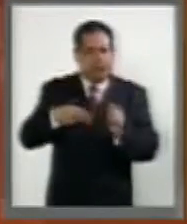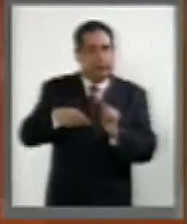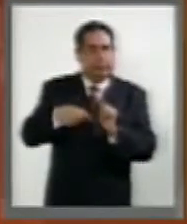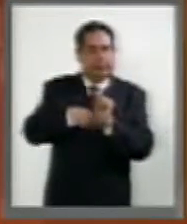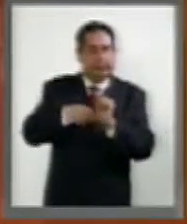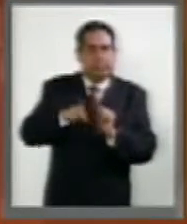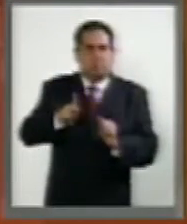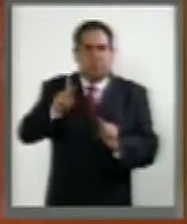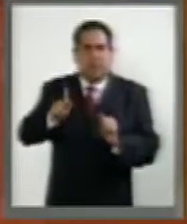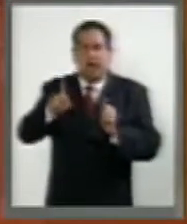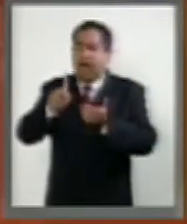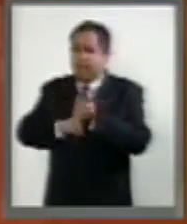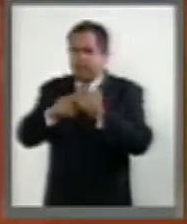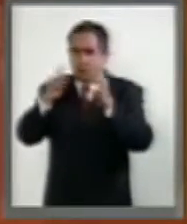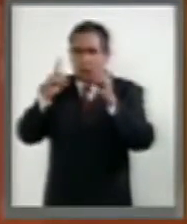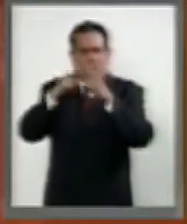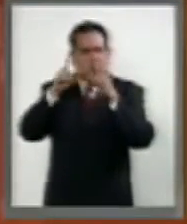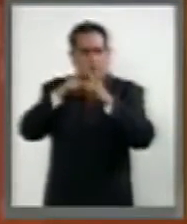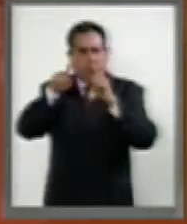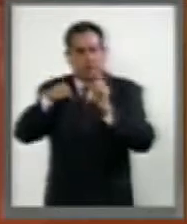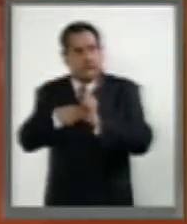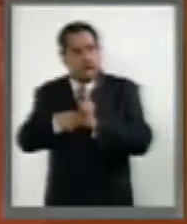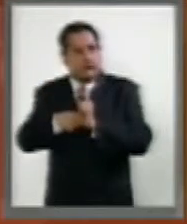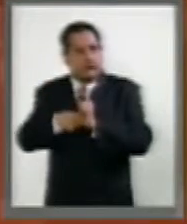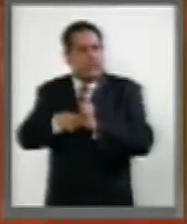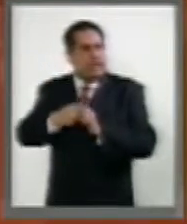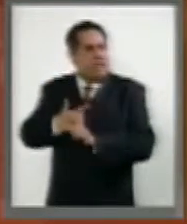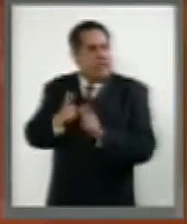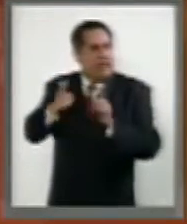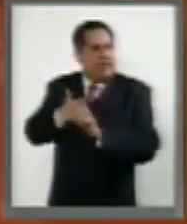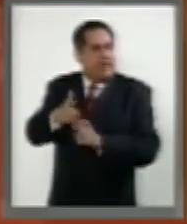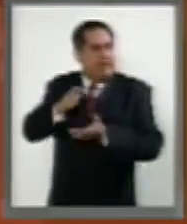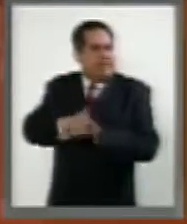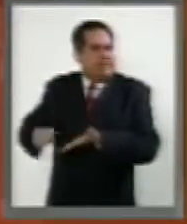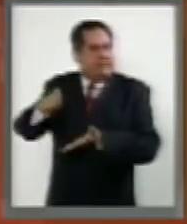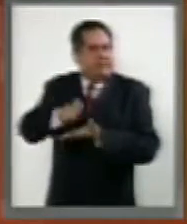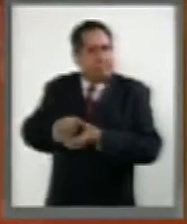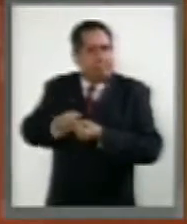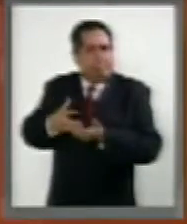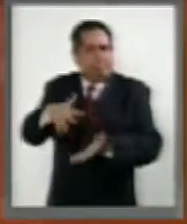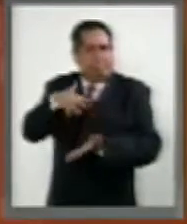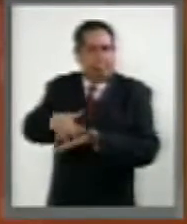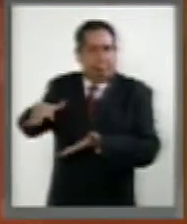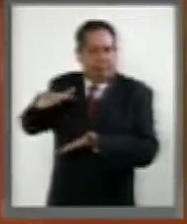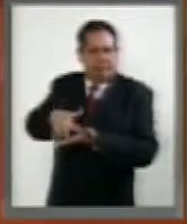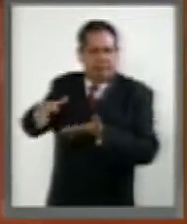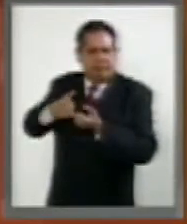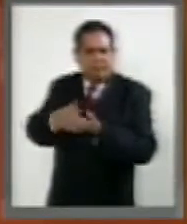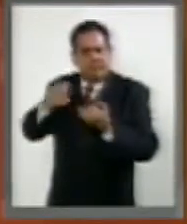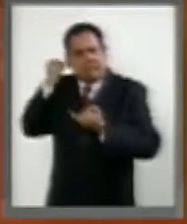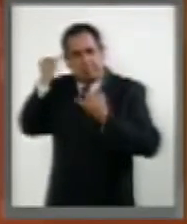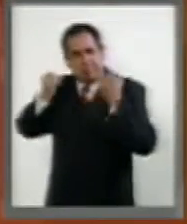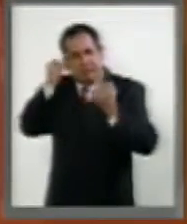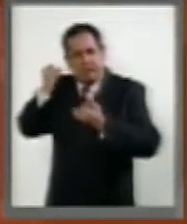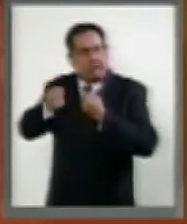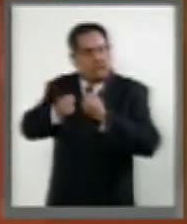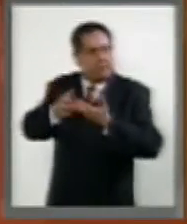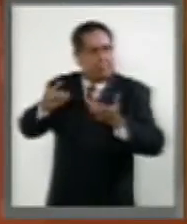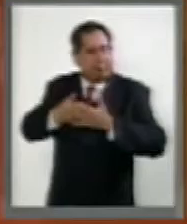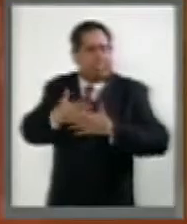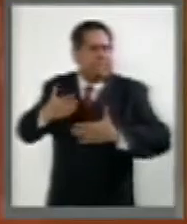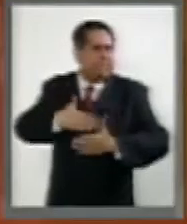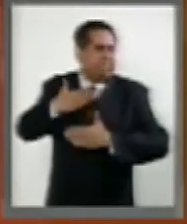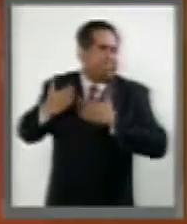en un convento, pudo resguardar su libertad para leer, para crear y para vivir con